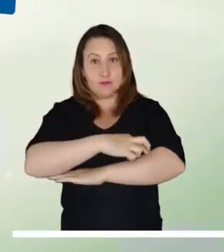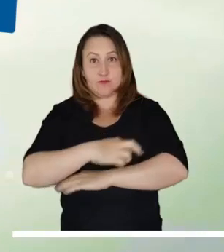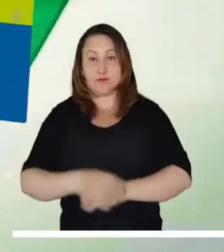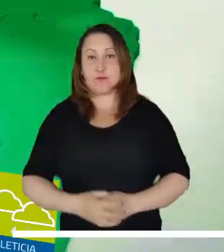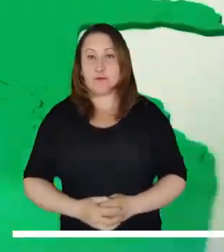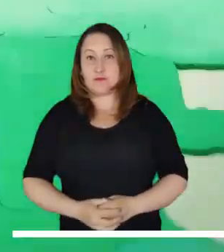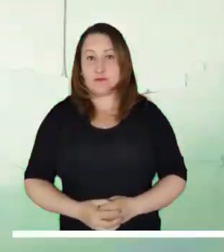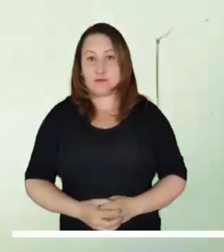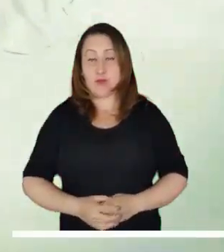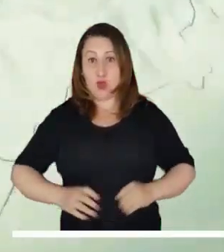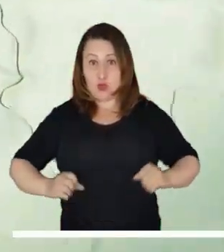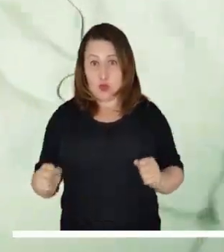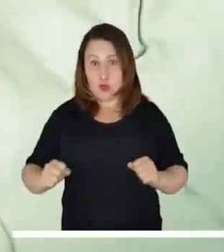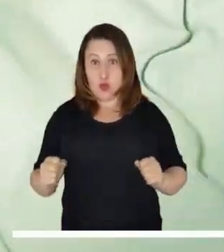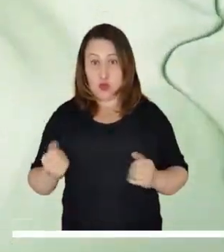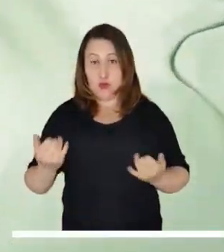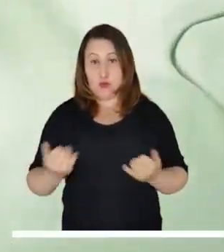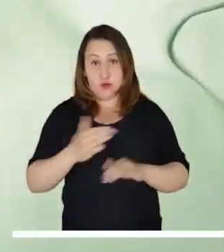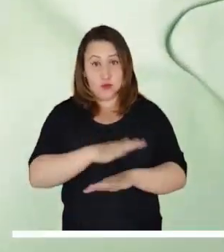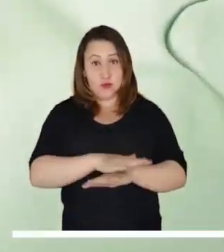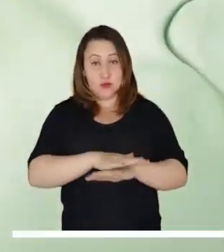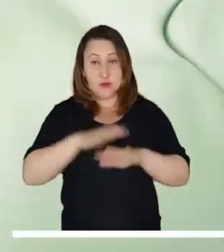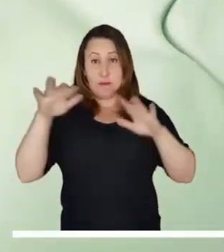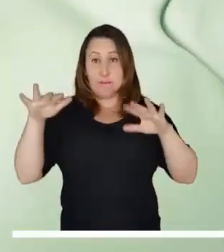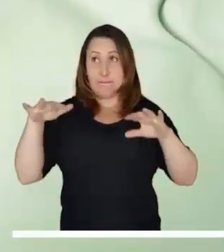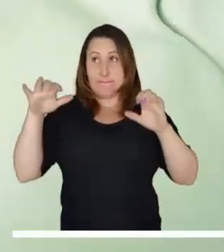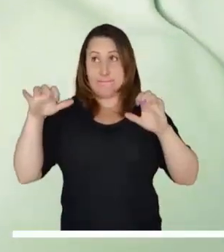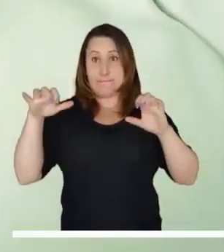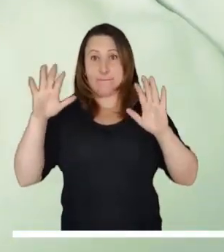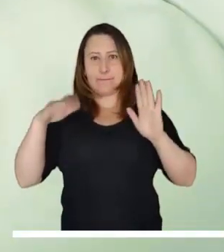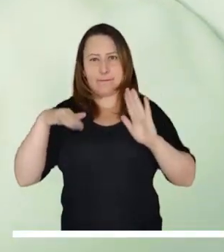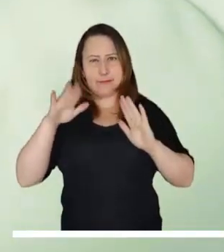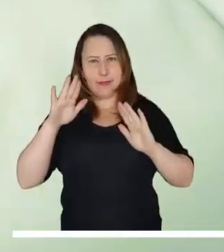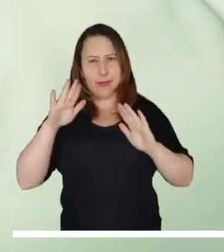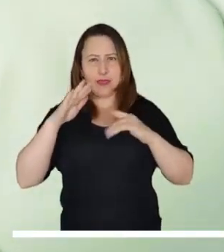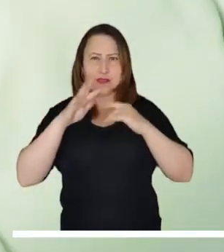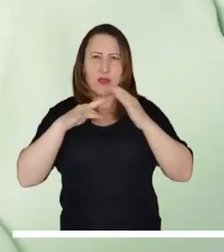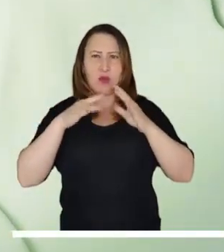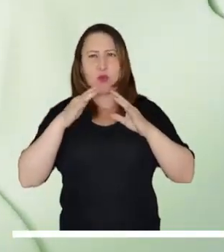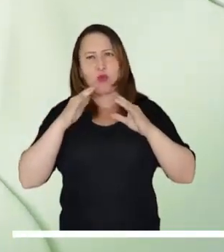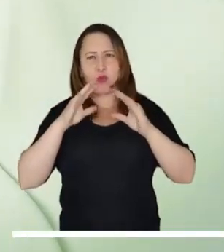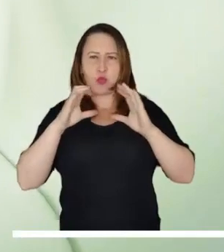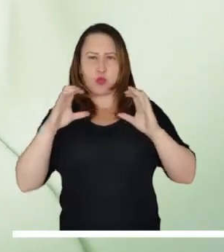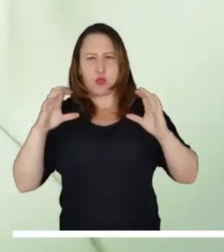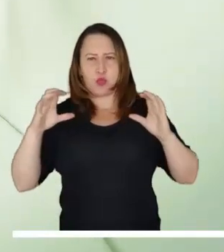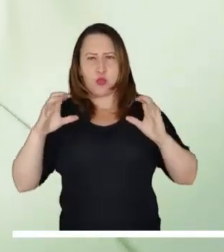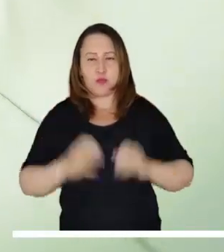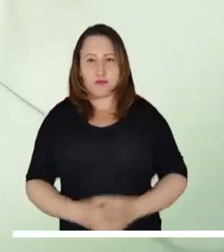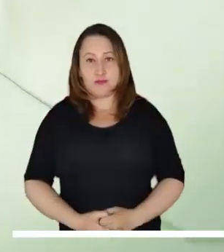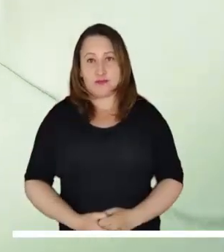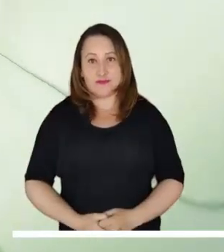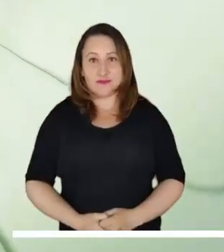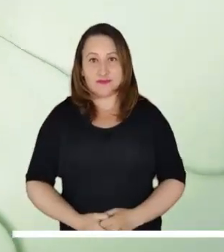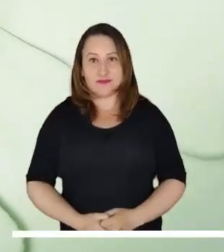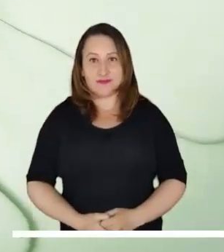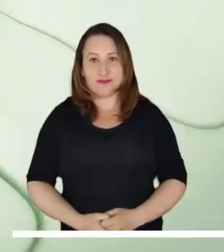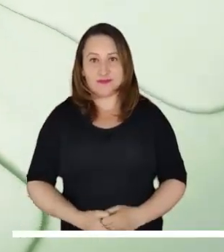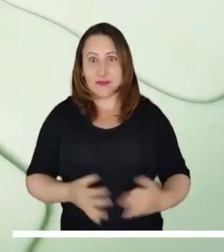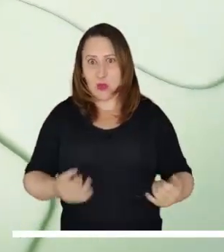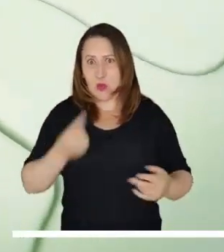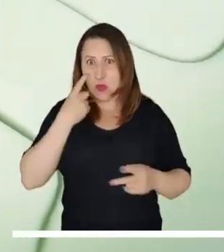Guaviare y centro y occidente de Putumayo. Bogotá promete una tarde con tiempo seco predominante y cielo